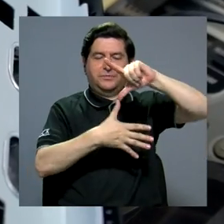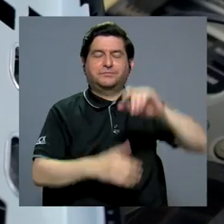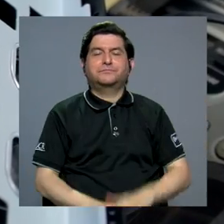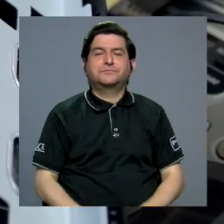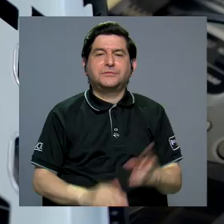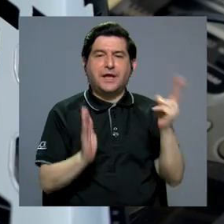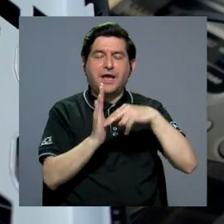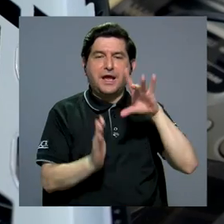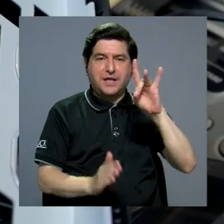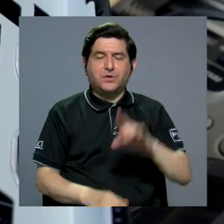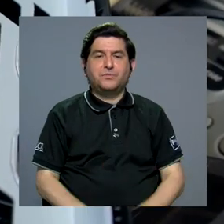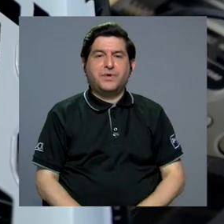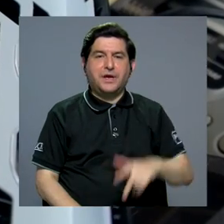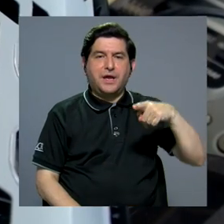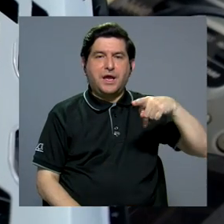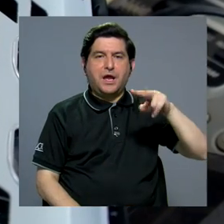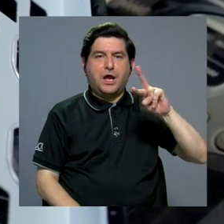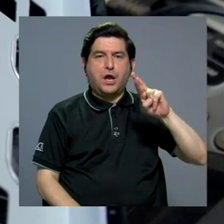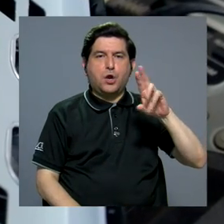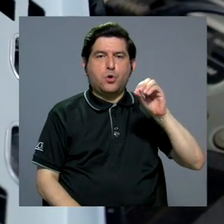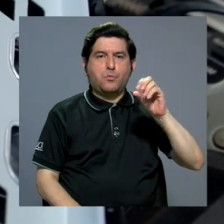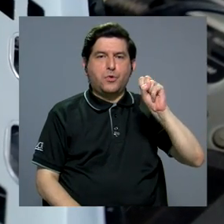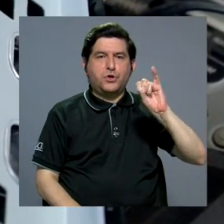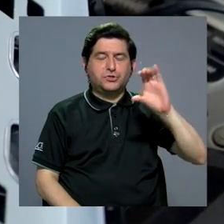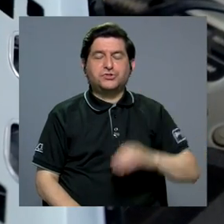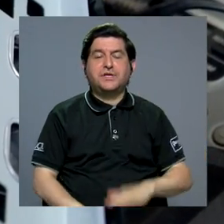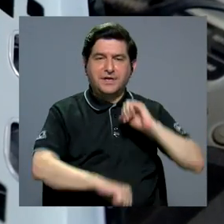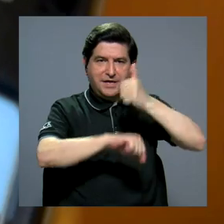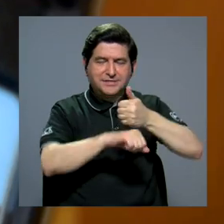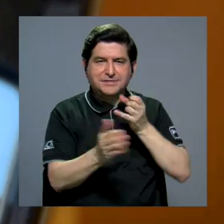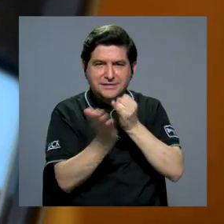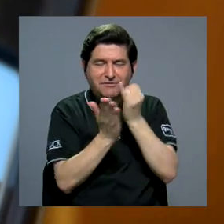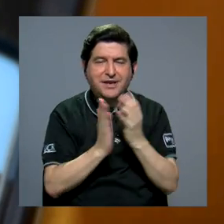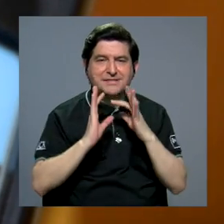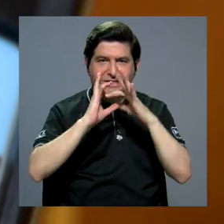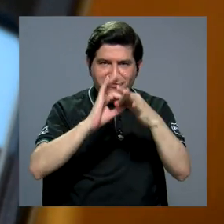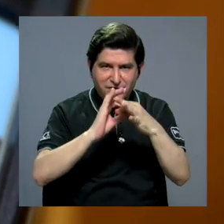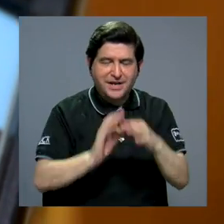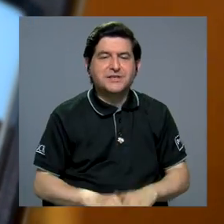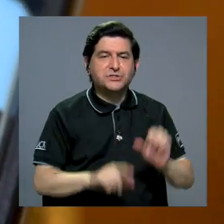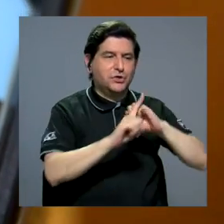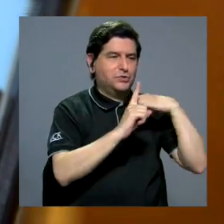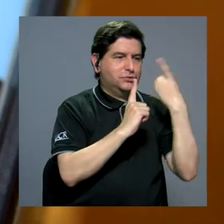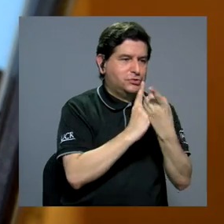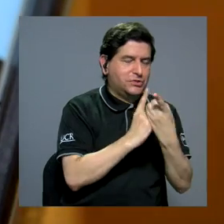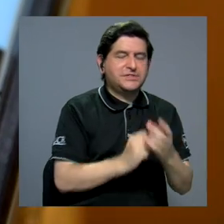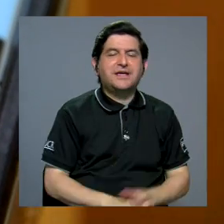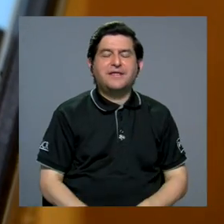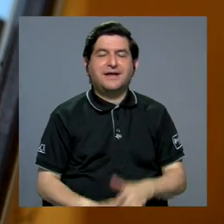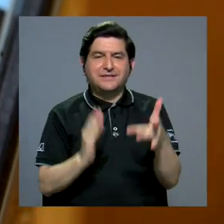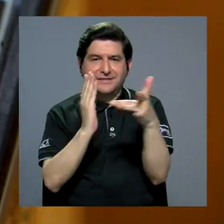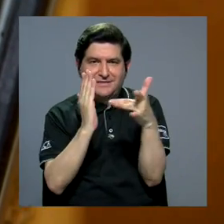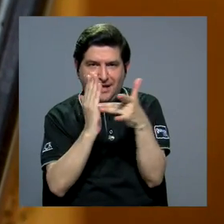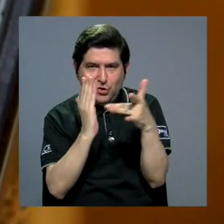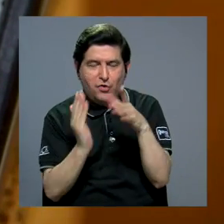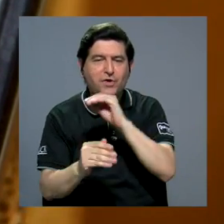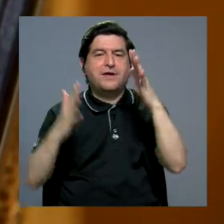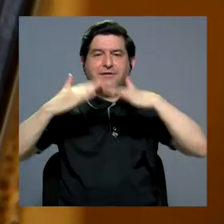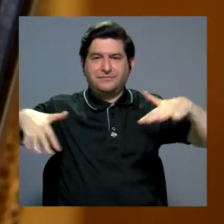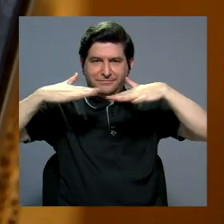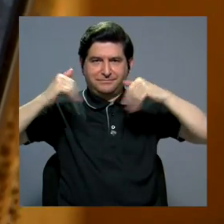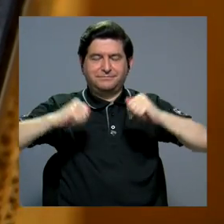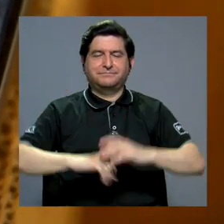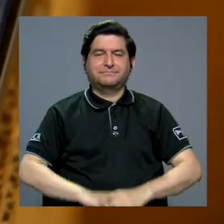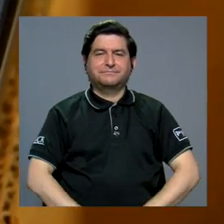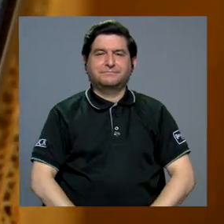Desde el 2008, el PROCIC plantea investigaciones que vinculan la relación entre la sociedad, la tecnología y el ambiente.